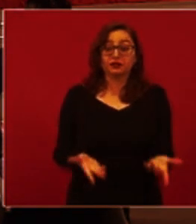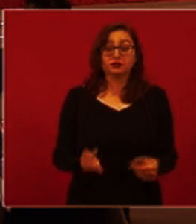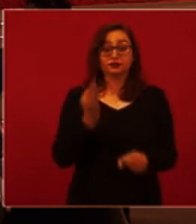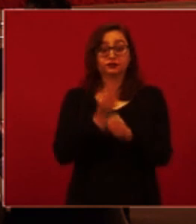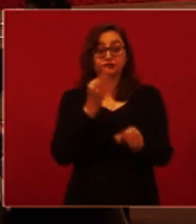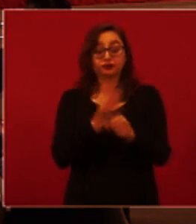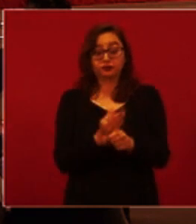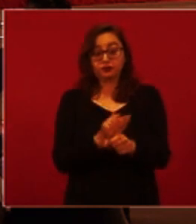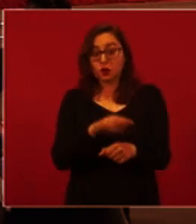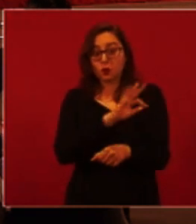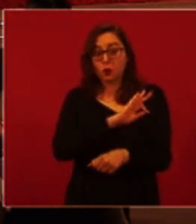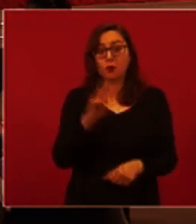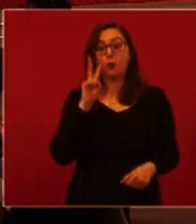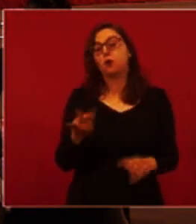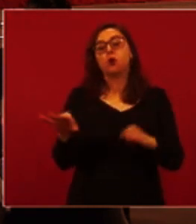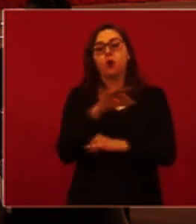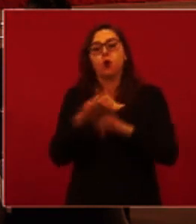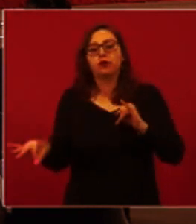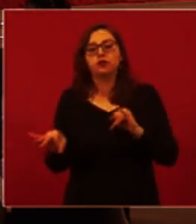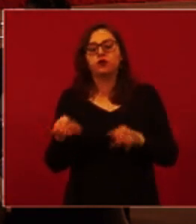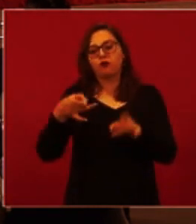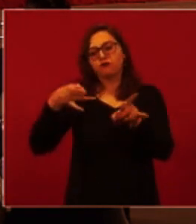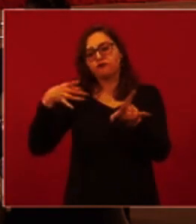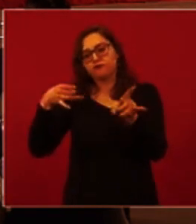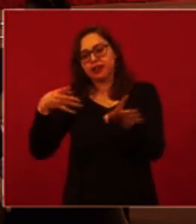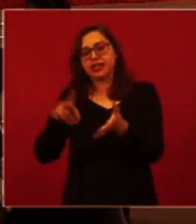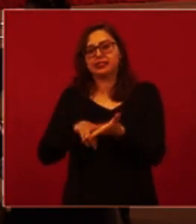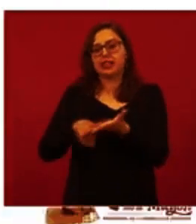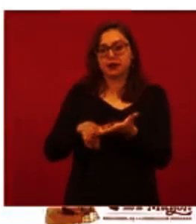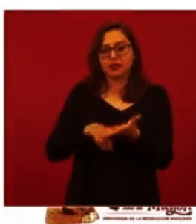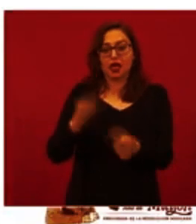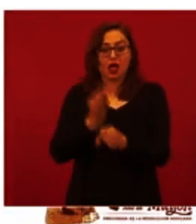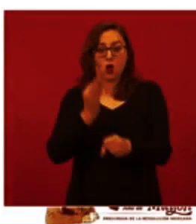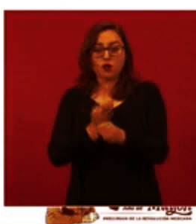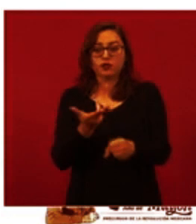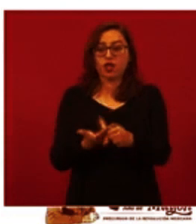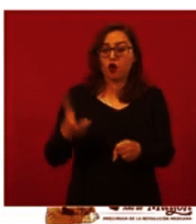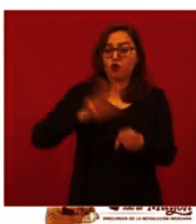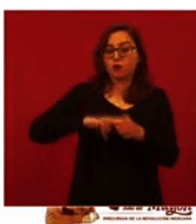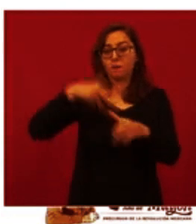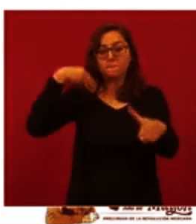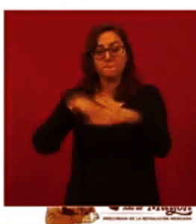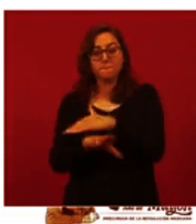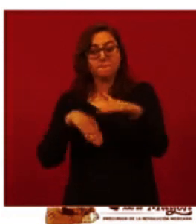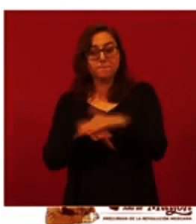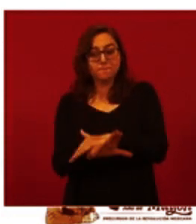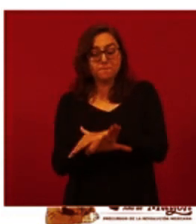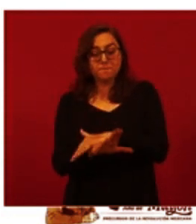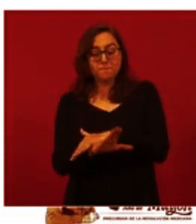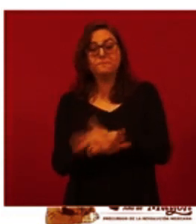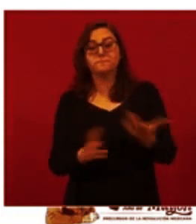el segmento que está del lado derecho, donde hay una flecha verde. Ese es el estado actual de la hospitalización COVID. Y tenemos